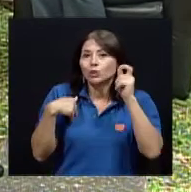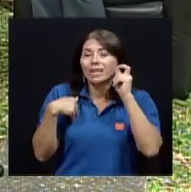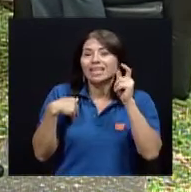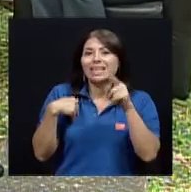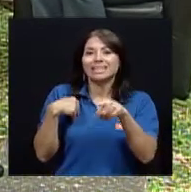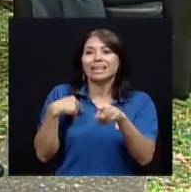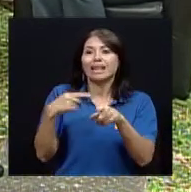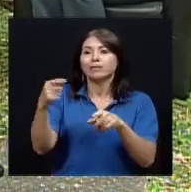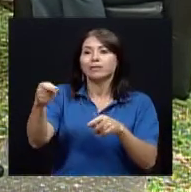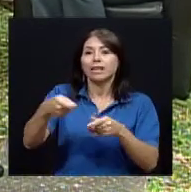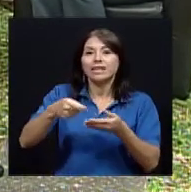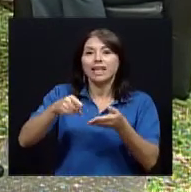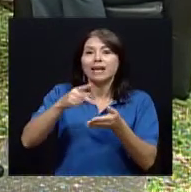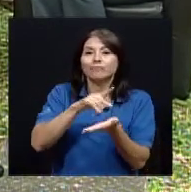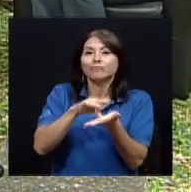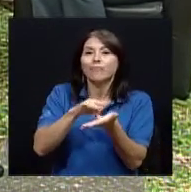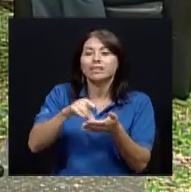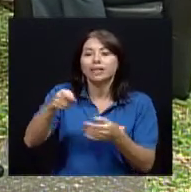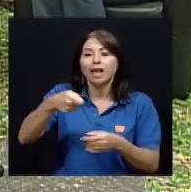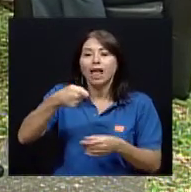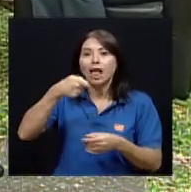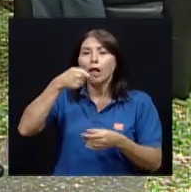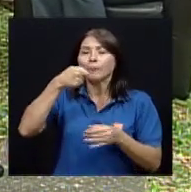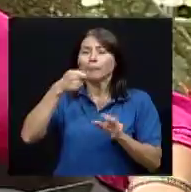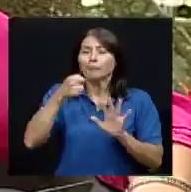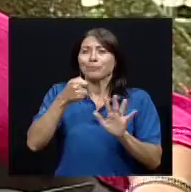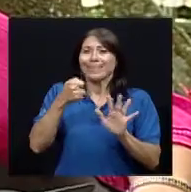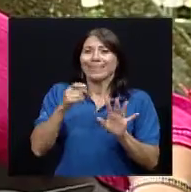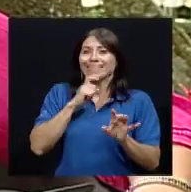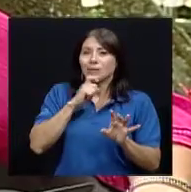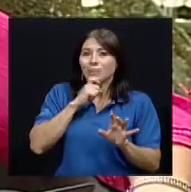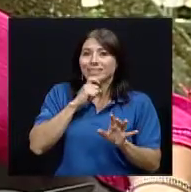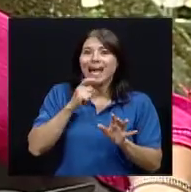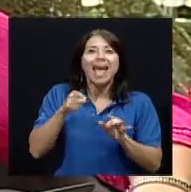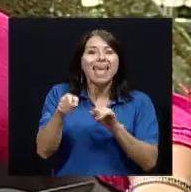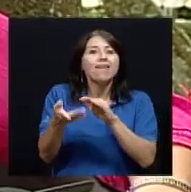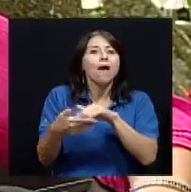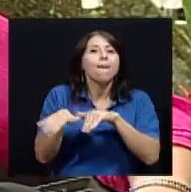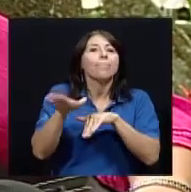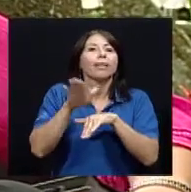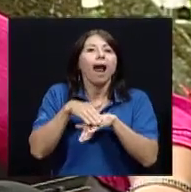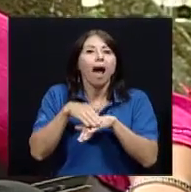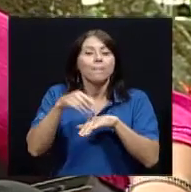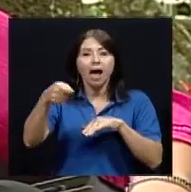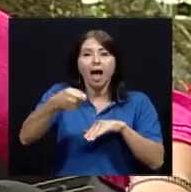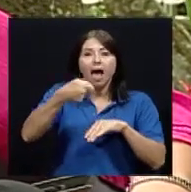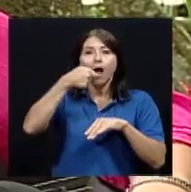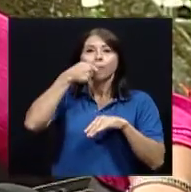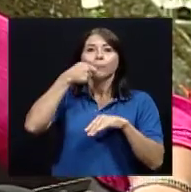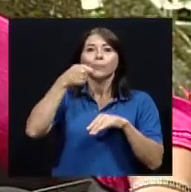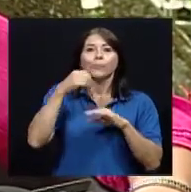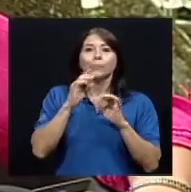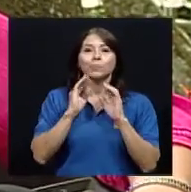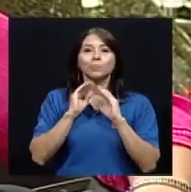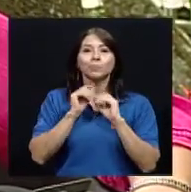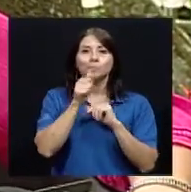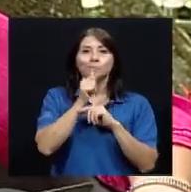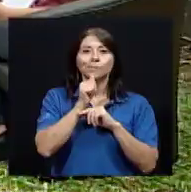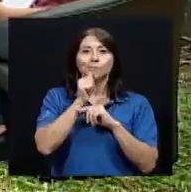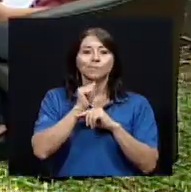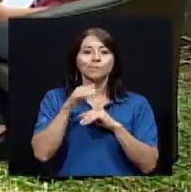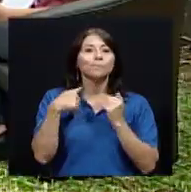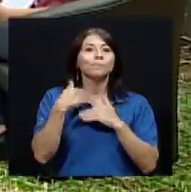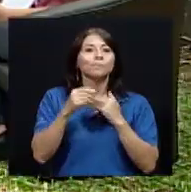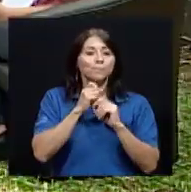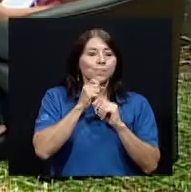ingerir este medicamento que hacen trampilla verdad cuando la mamá o el papá está dándoles el medicamento y lo devuelven tal vez recomendaciones en ese